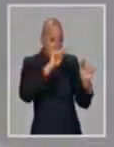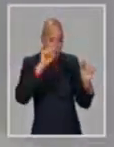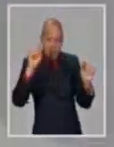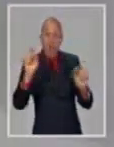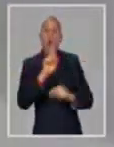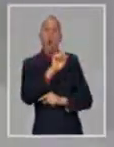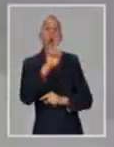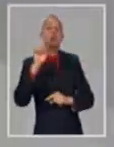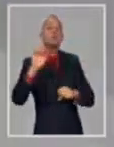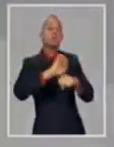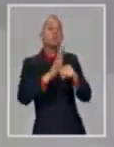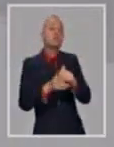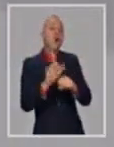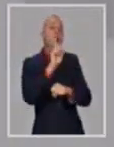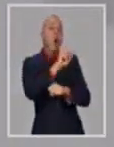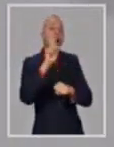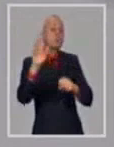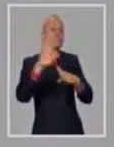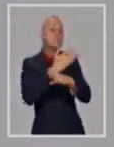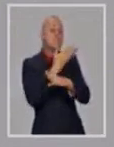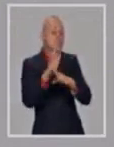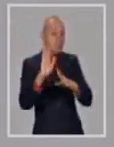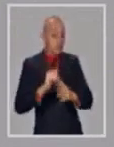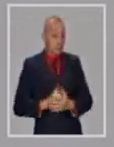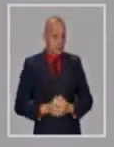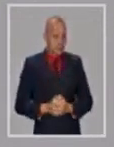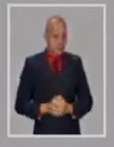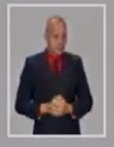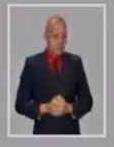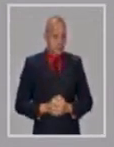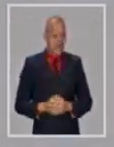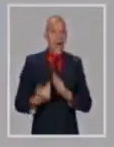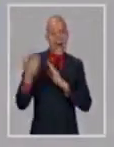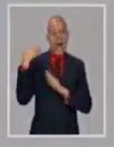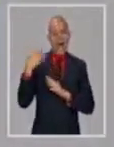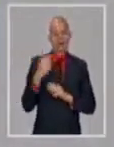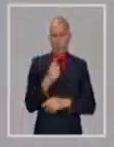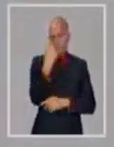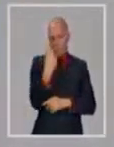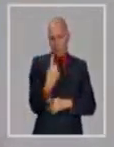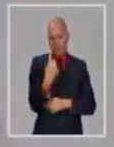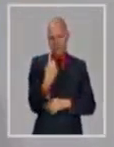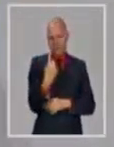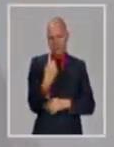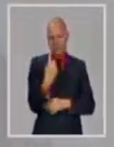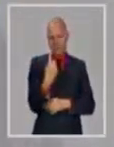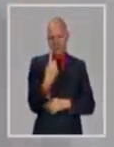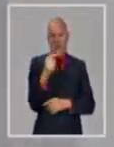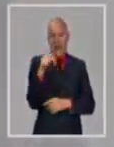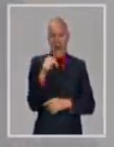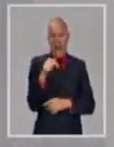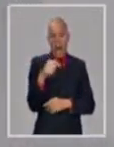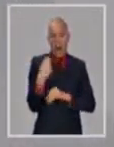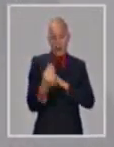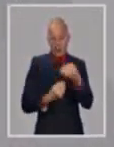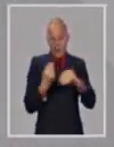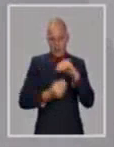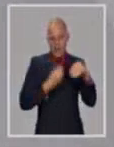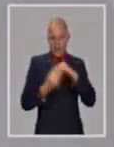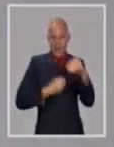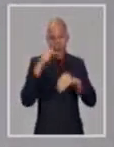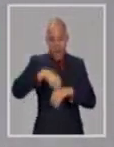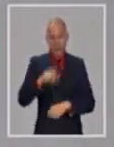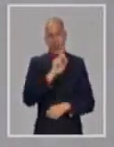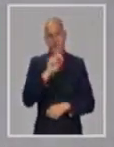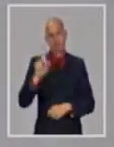única que predomina, y se ve como una sustitución paulatina de uno para el otro. En 41 fallecidos,